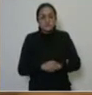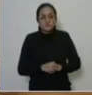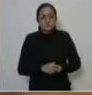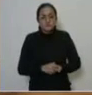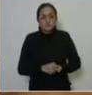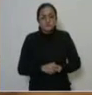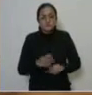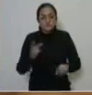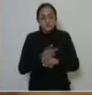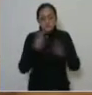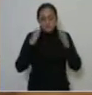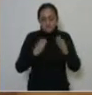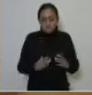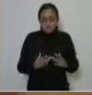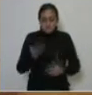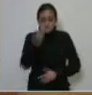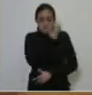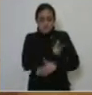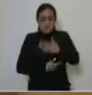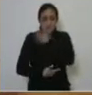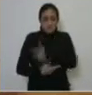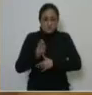Es un cuerpo desmembrado.